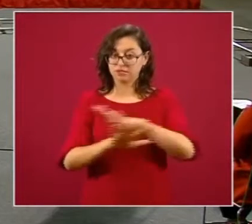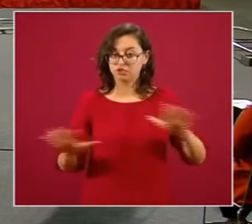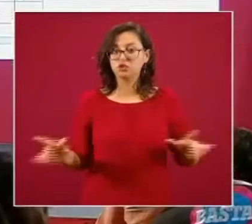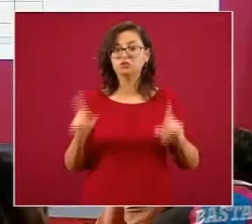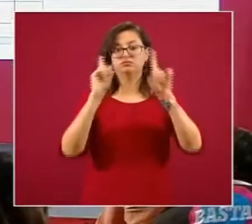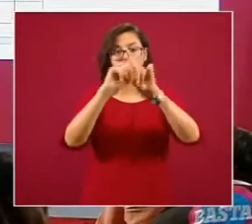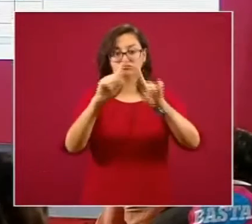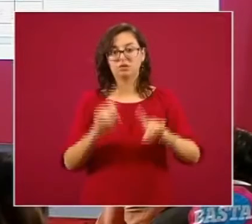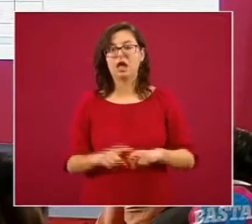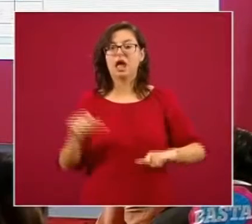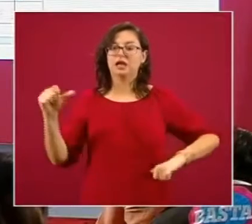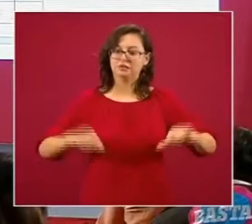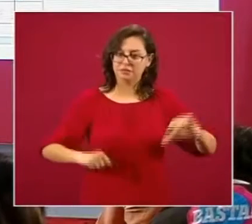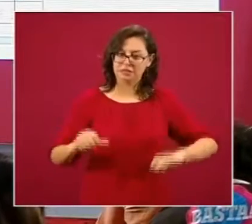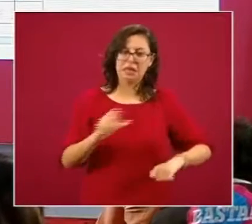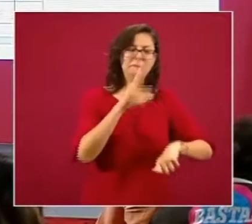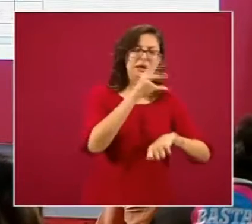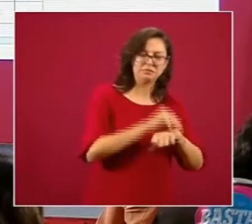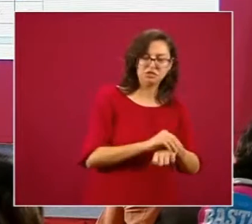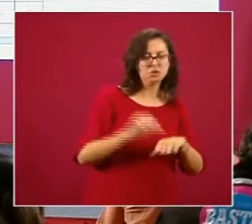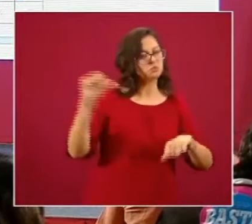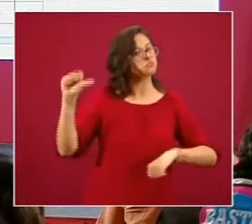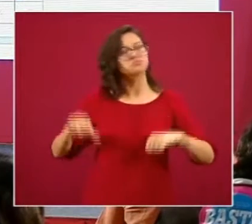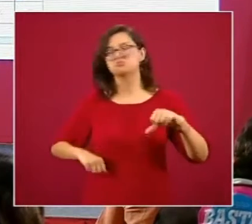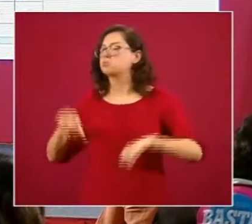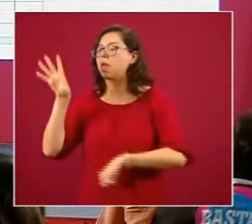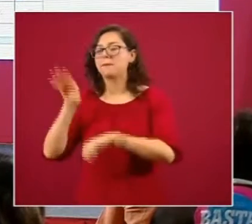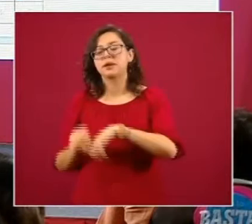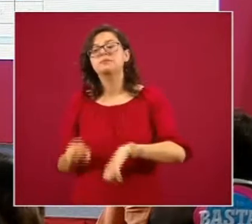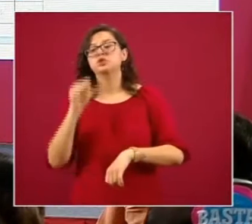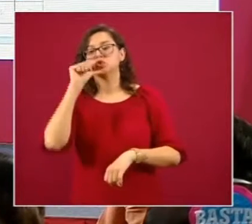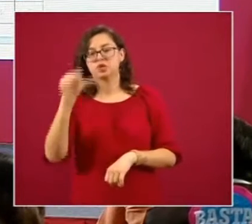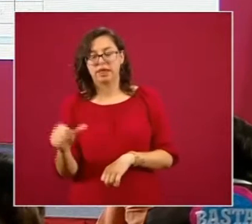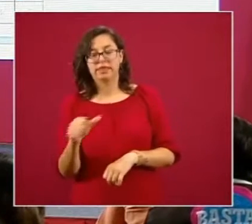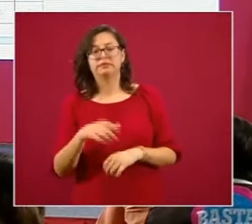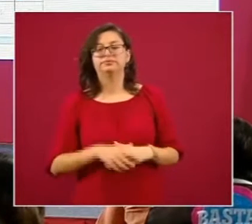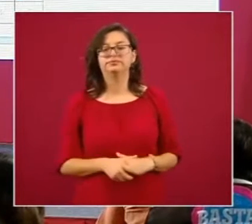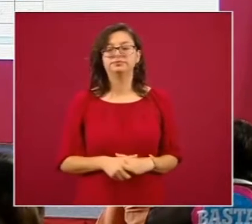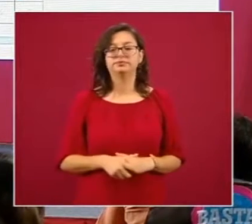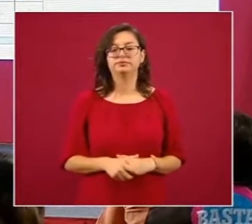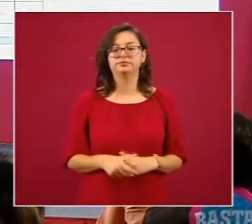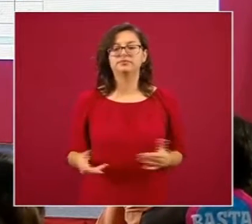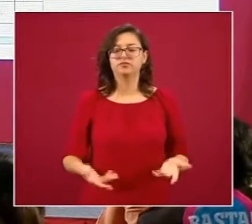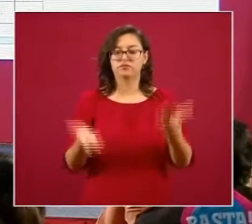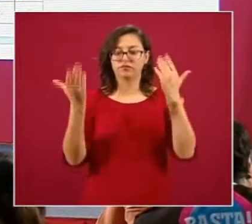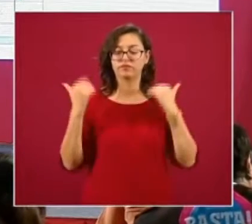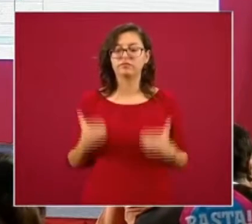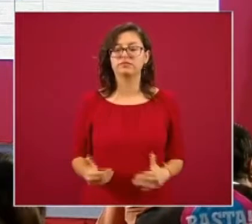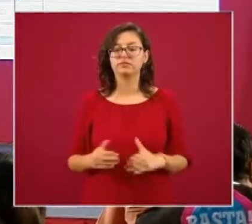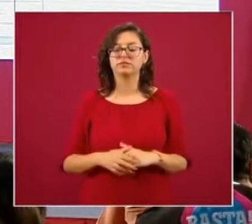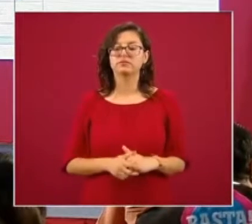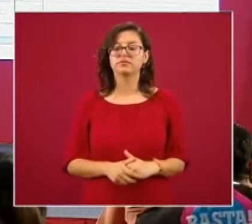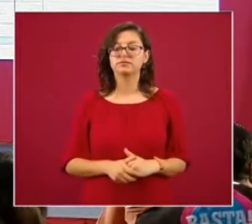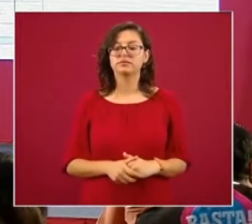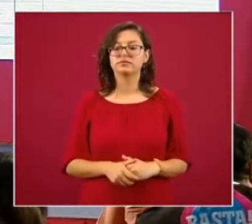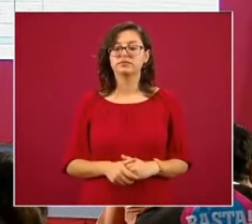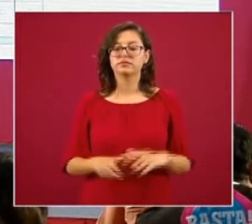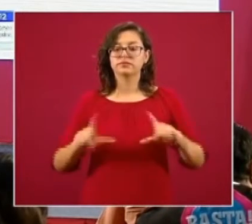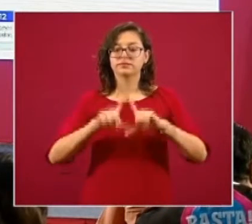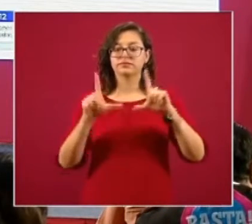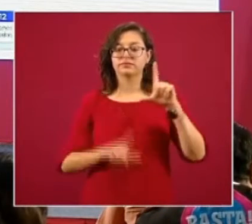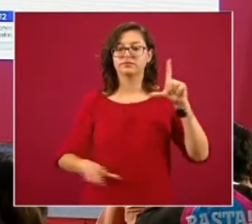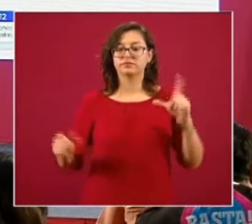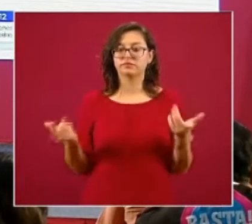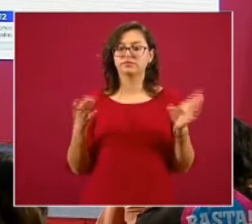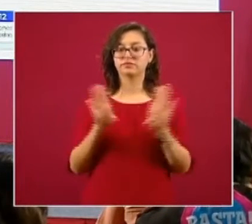,760 camas para pacientes no graves están ocupadas y 16,821 están disponibles. Nuevo León, Nayarit y